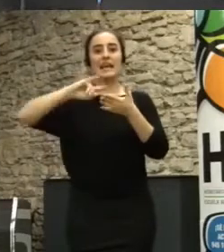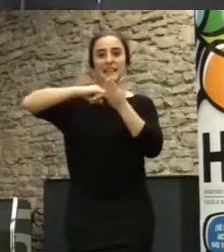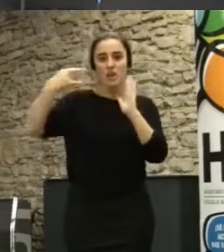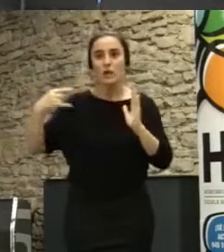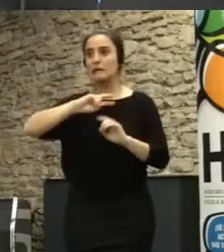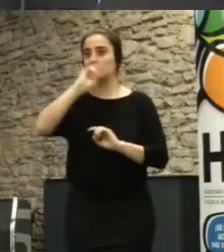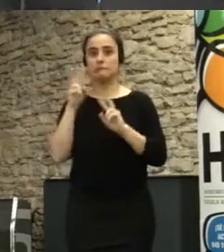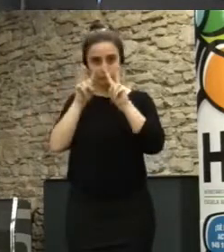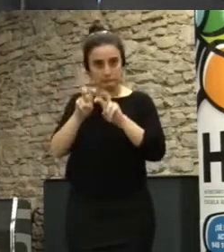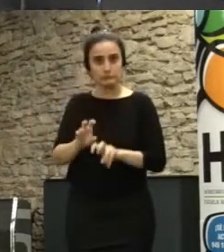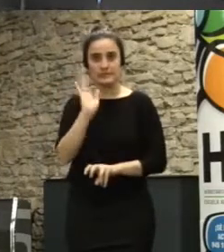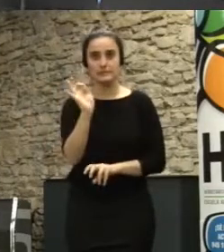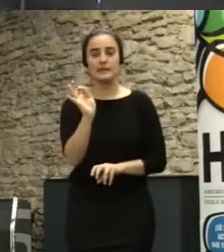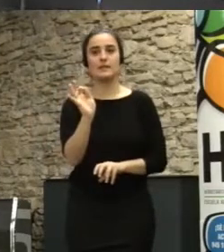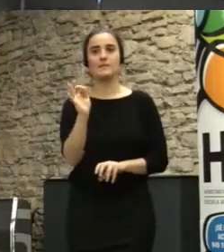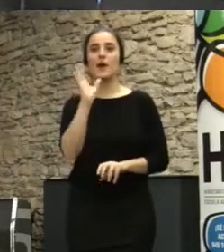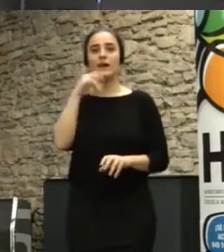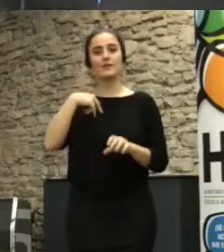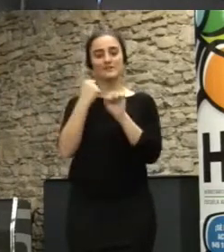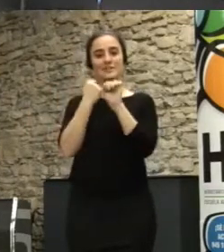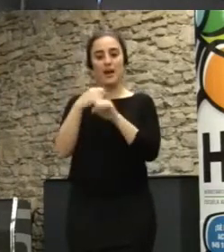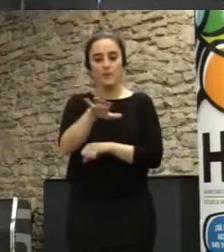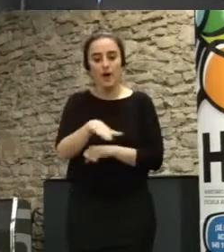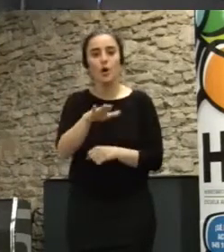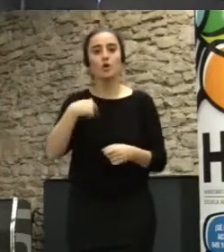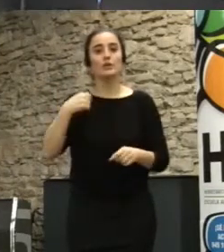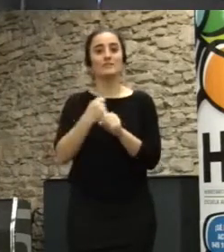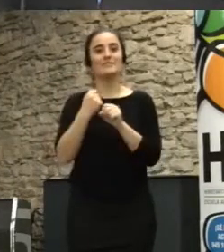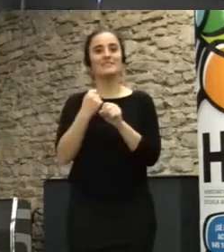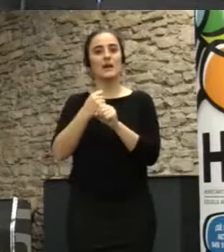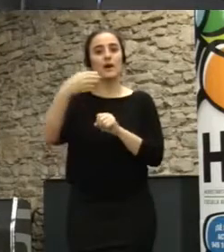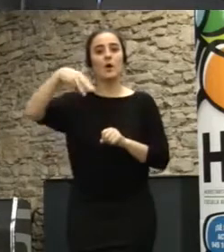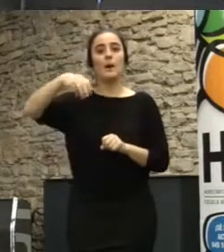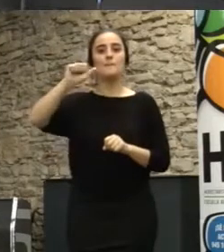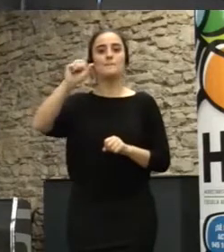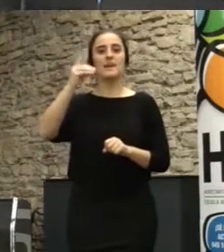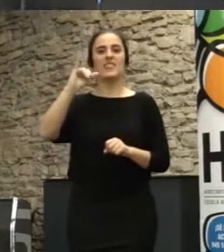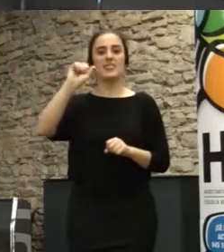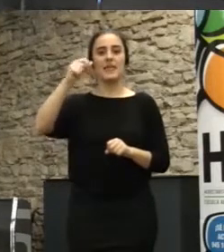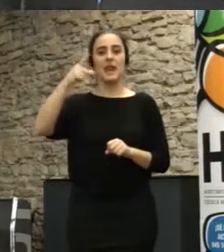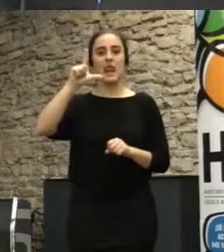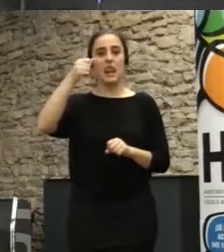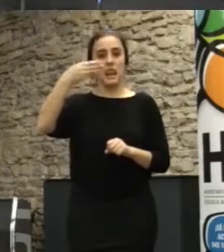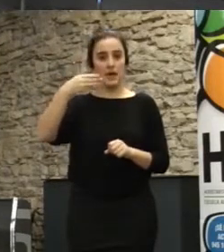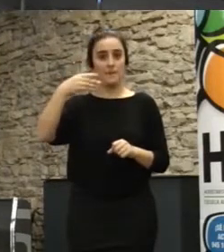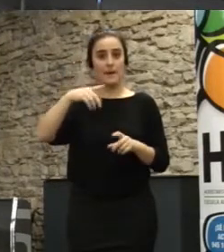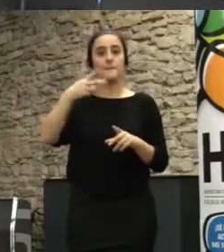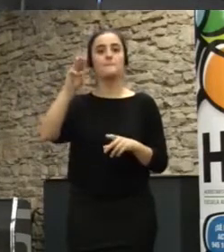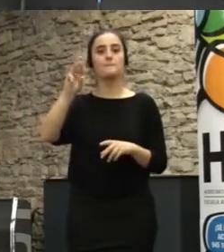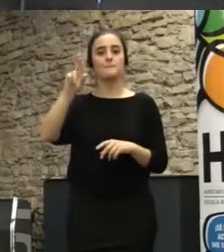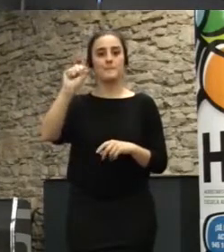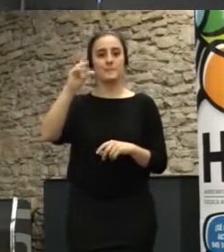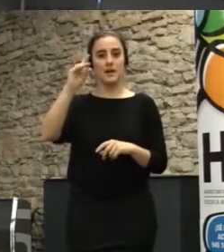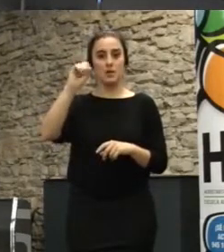en mi actual lugar de trabajo, yo trabajo en el Media Lab Prado de Madrid, que ahora os voy a explicar un poco algunos de los proyectos que hacemos.